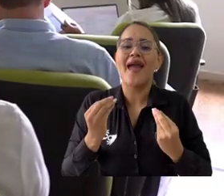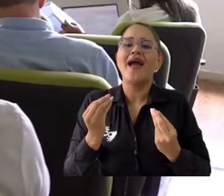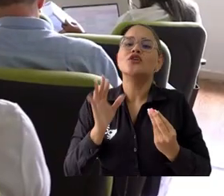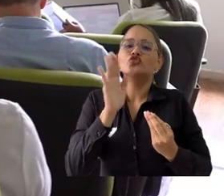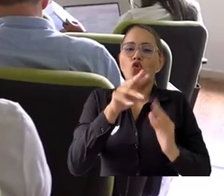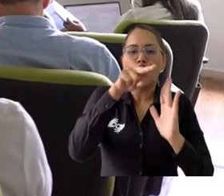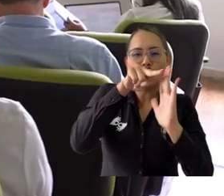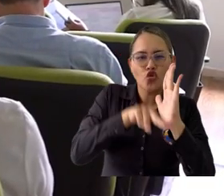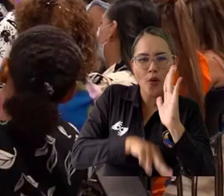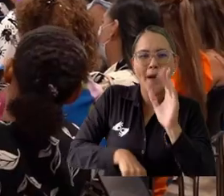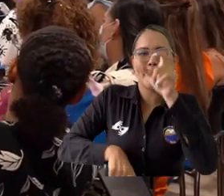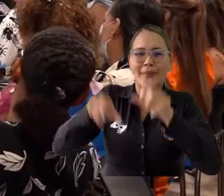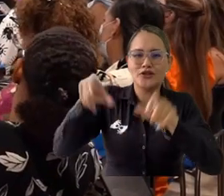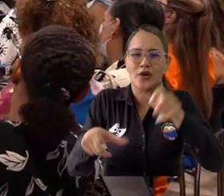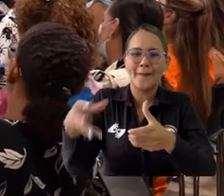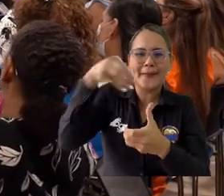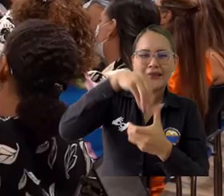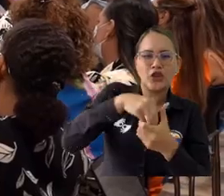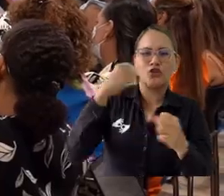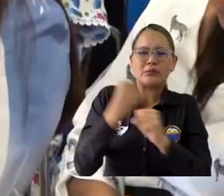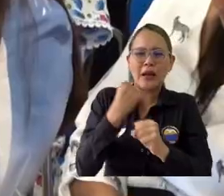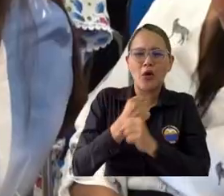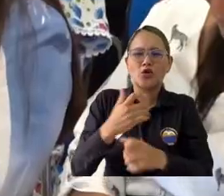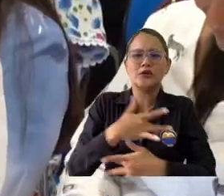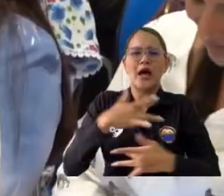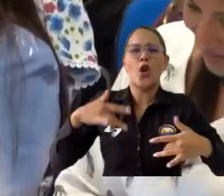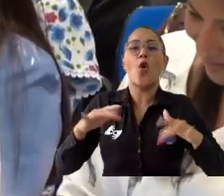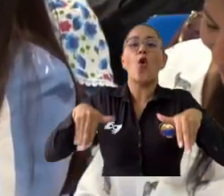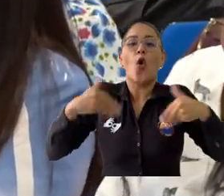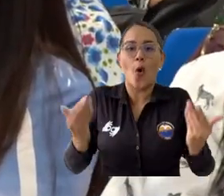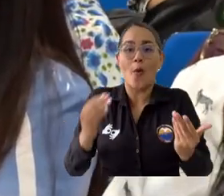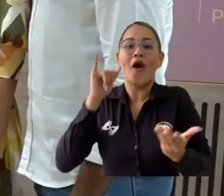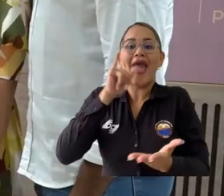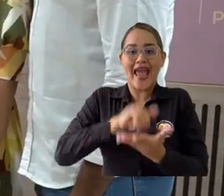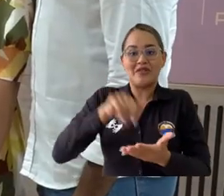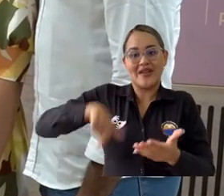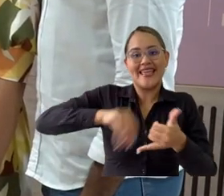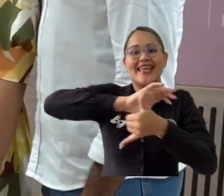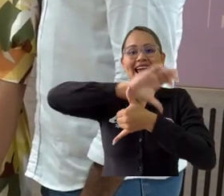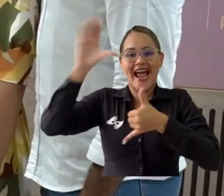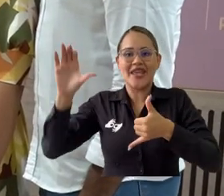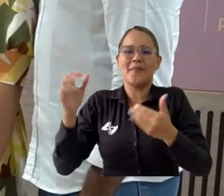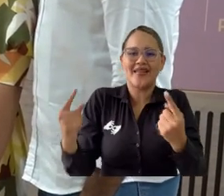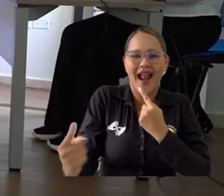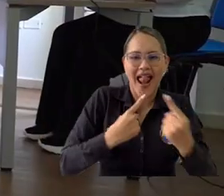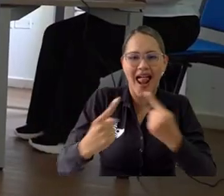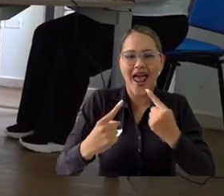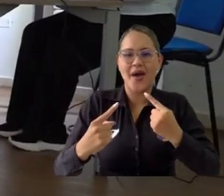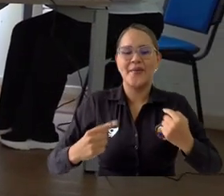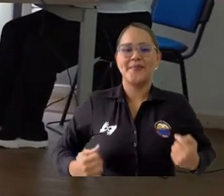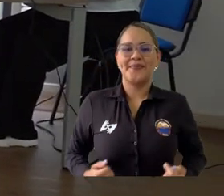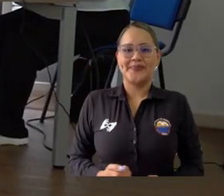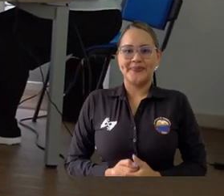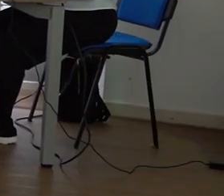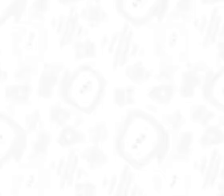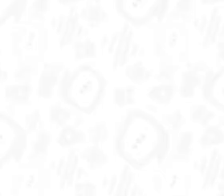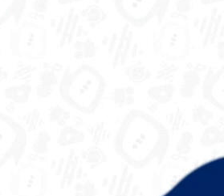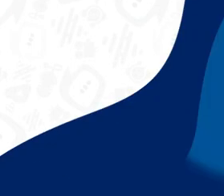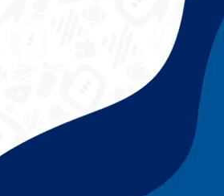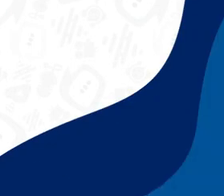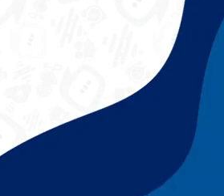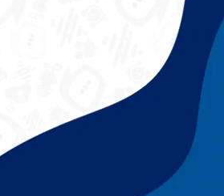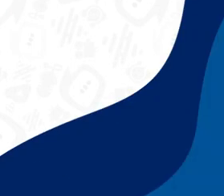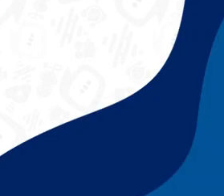actualización y construcción de la Política Nacional de Talento Humano en Salud. Así se desarrolló el primer taller regional en el Caribe colombiano.